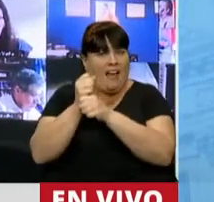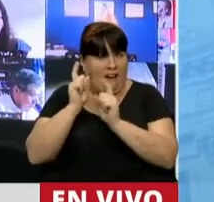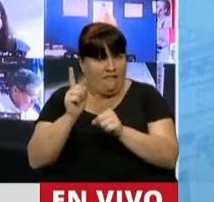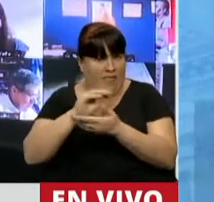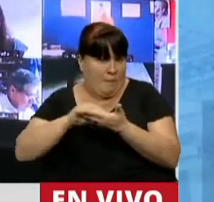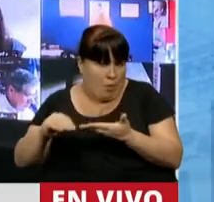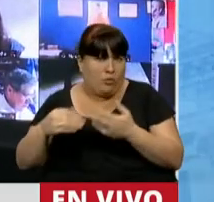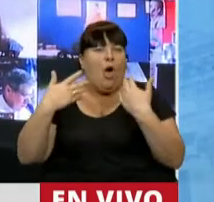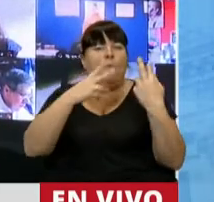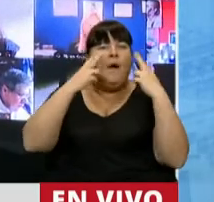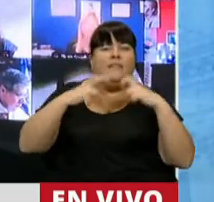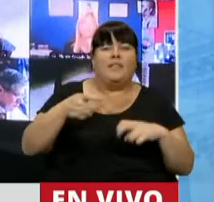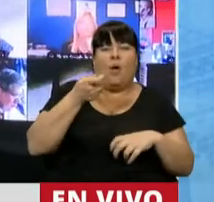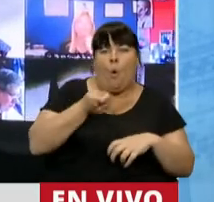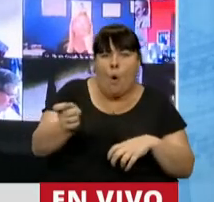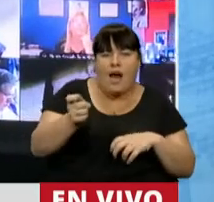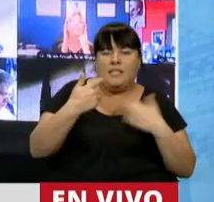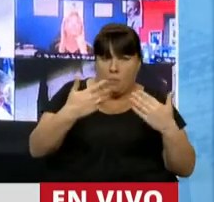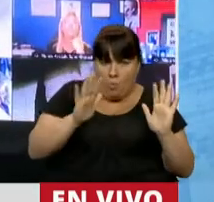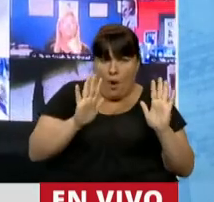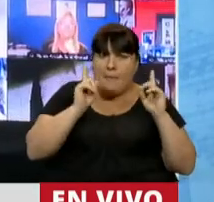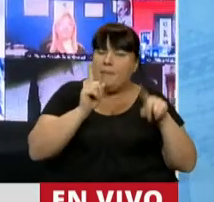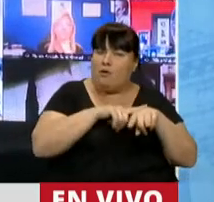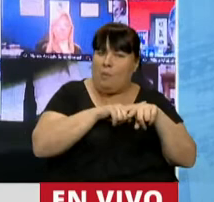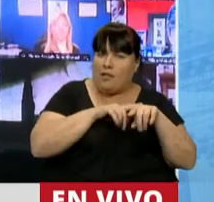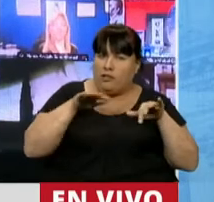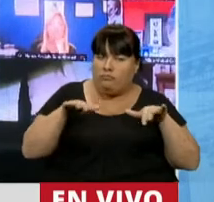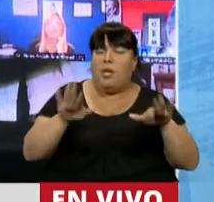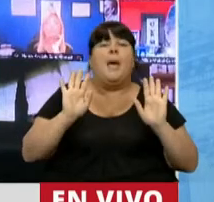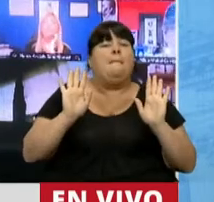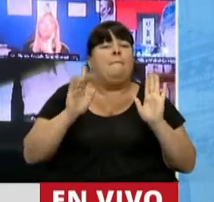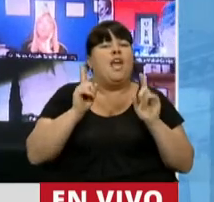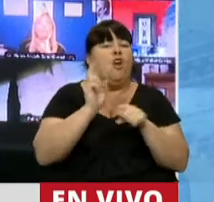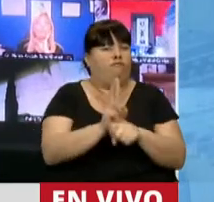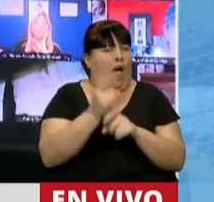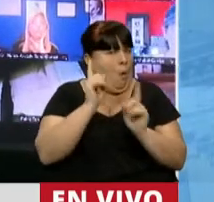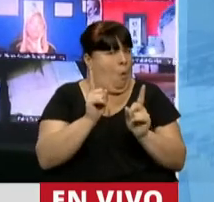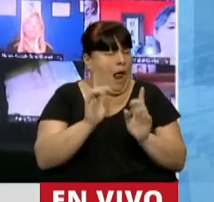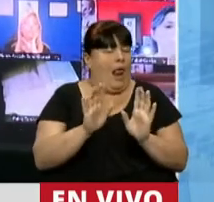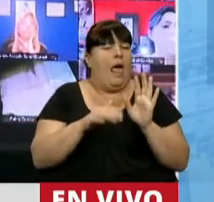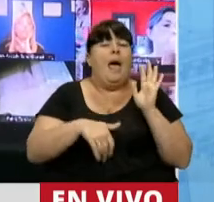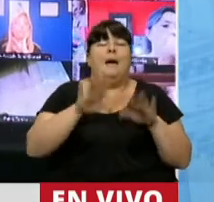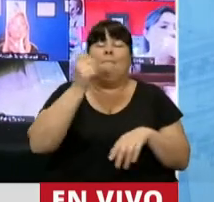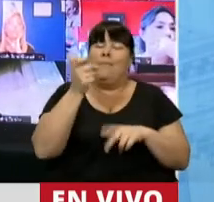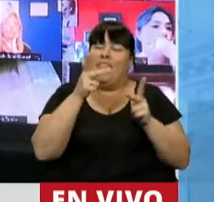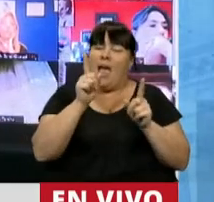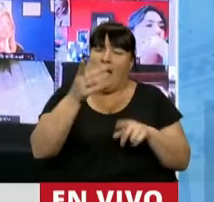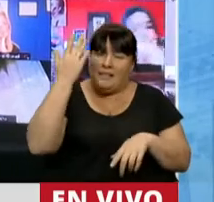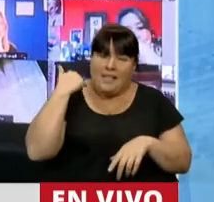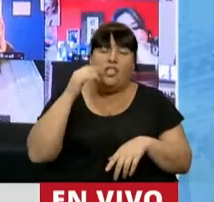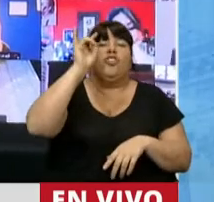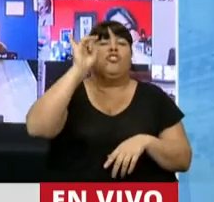su cargo, puede ser investigada en la justicia perfectamente, sin perder sus fueros. Que principalmente, como dijimos antes,